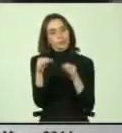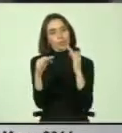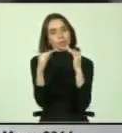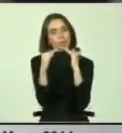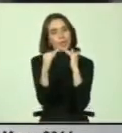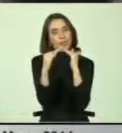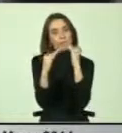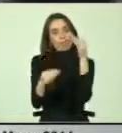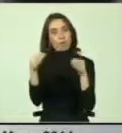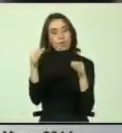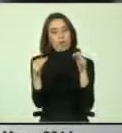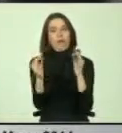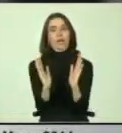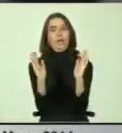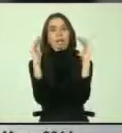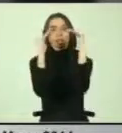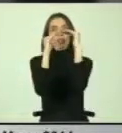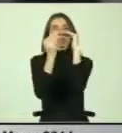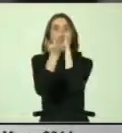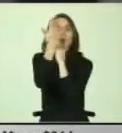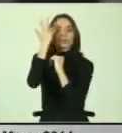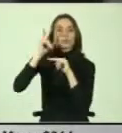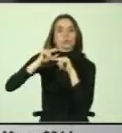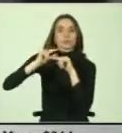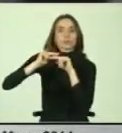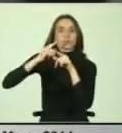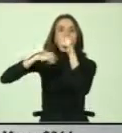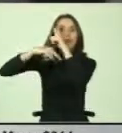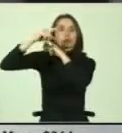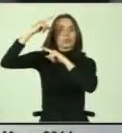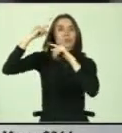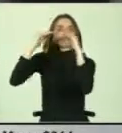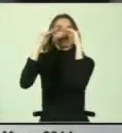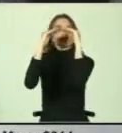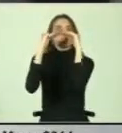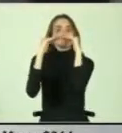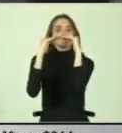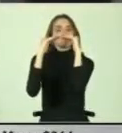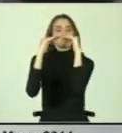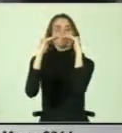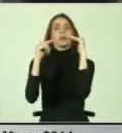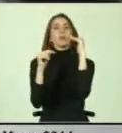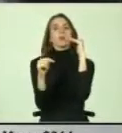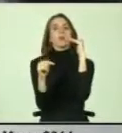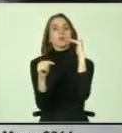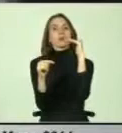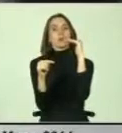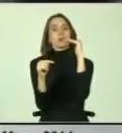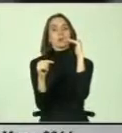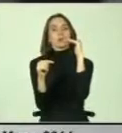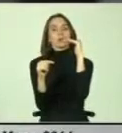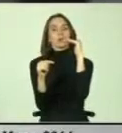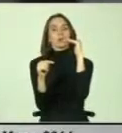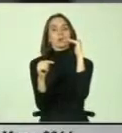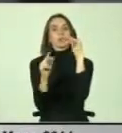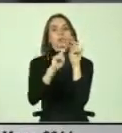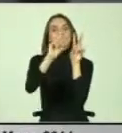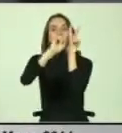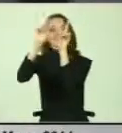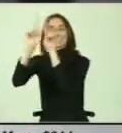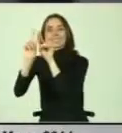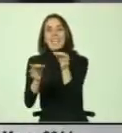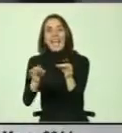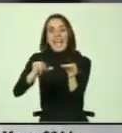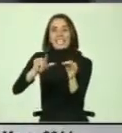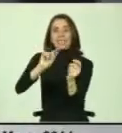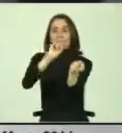encuentran enmarcados en edificios históricos, públicos, antiguos, en donde la intervención es muy